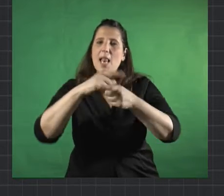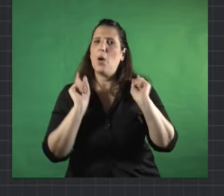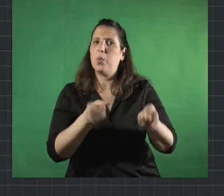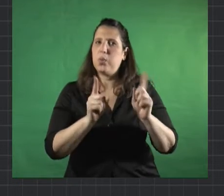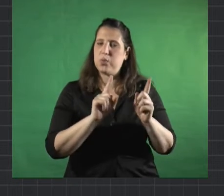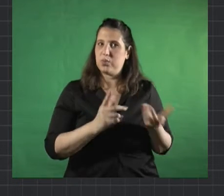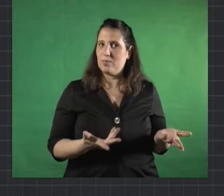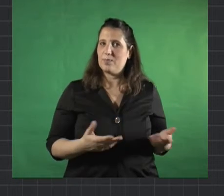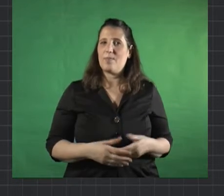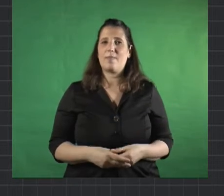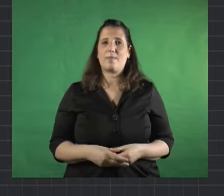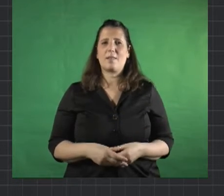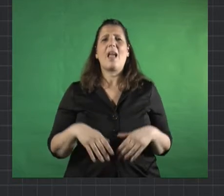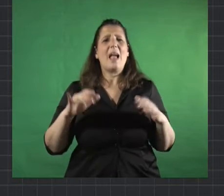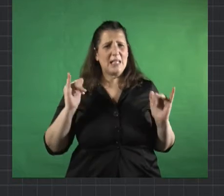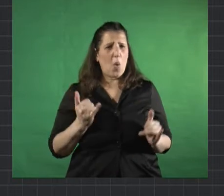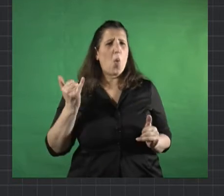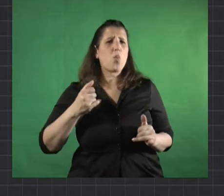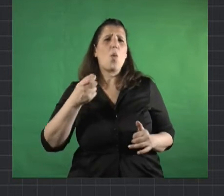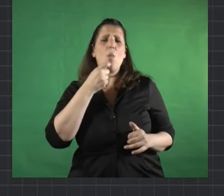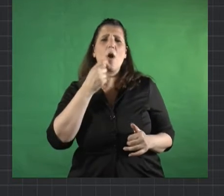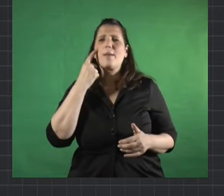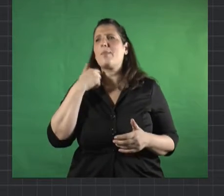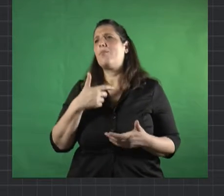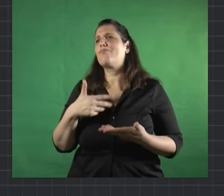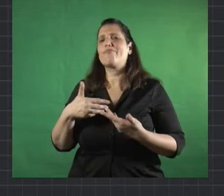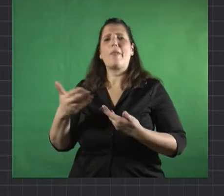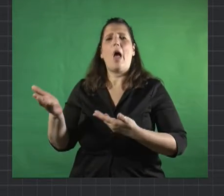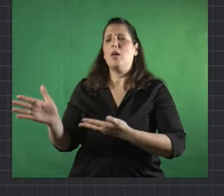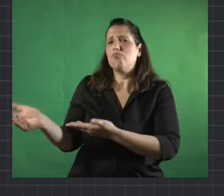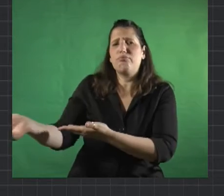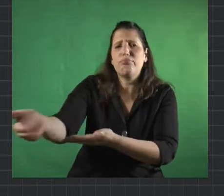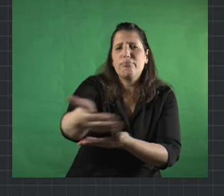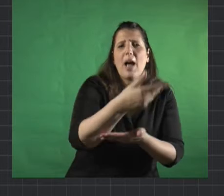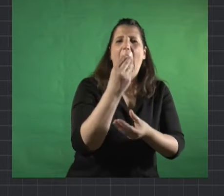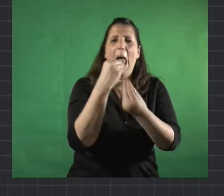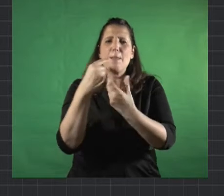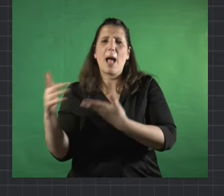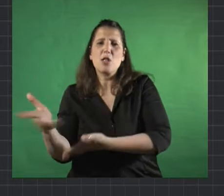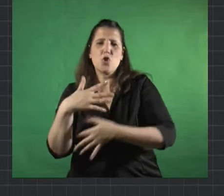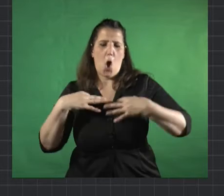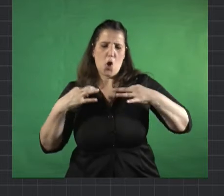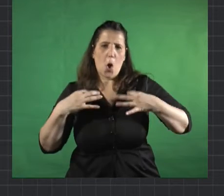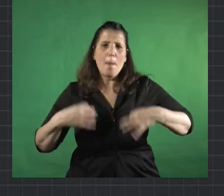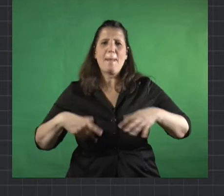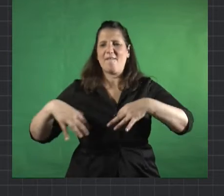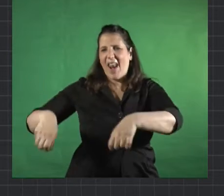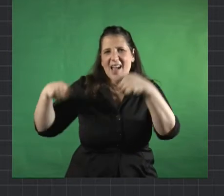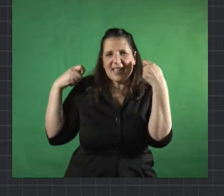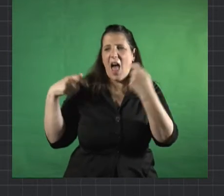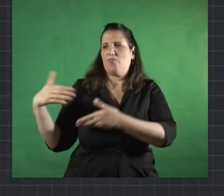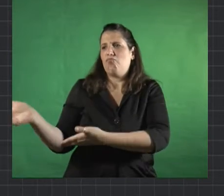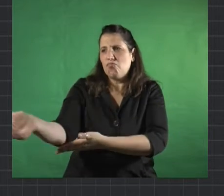hicieron muchas colectas de alimentos ropa frazadas lo que sea y